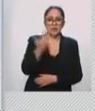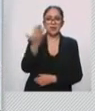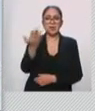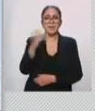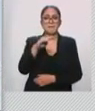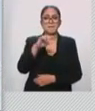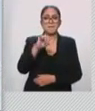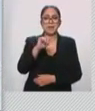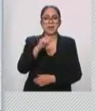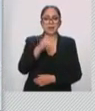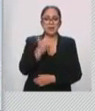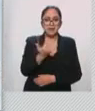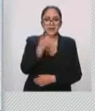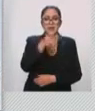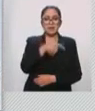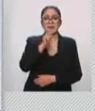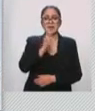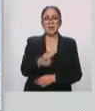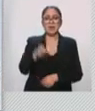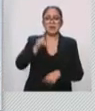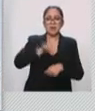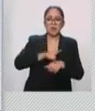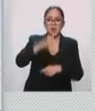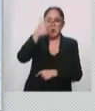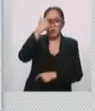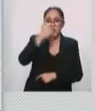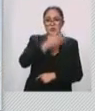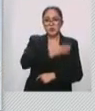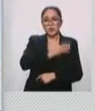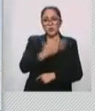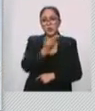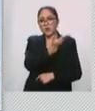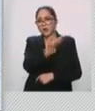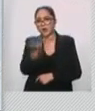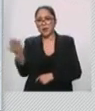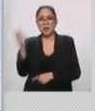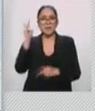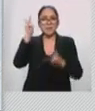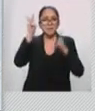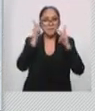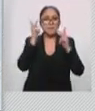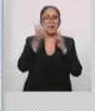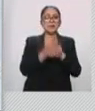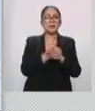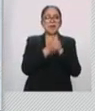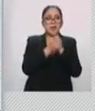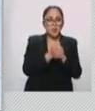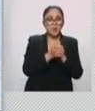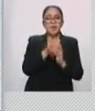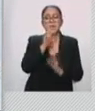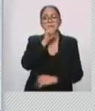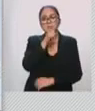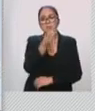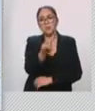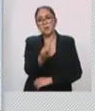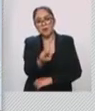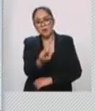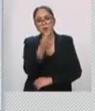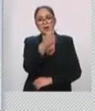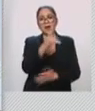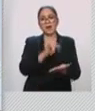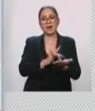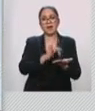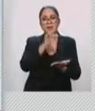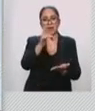actriz de La Pastorela, una noche de Nochebuena, y un saludo a la visitante y al perro. Muchísimas gracias, les mandamos un abrazo.